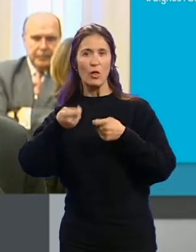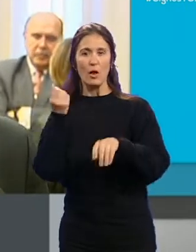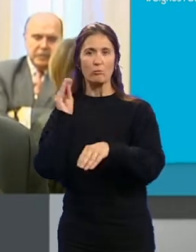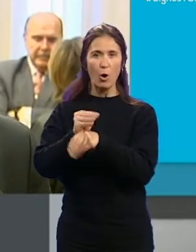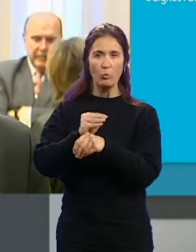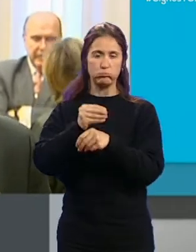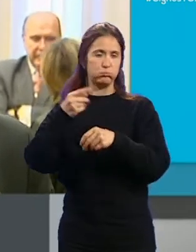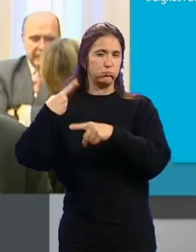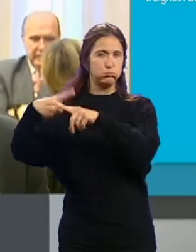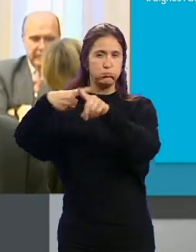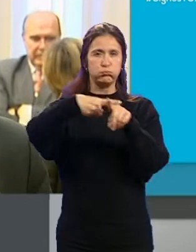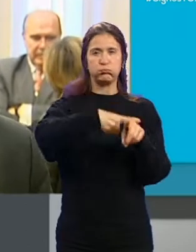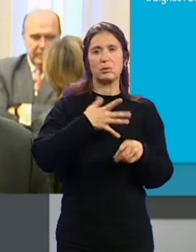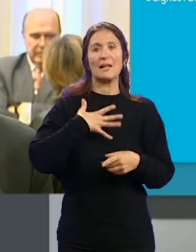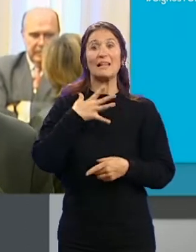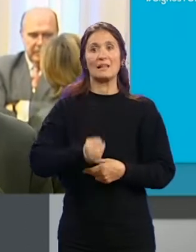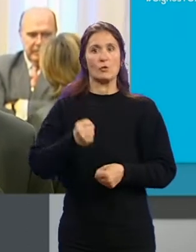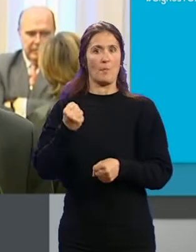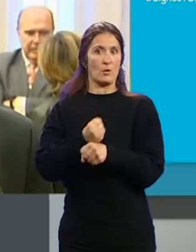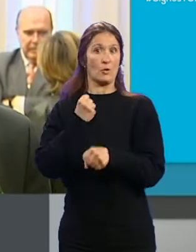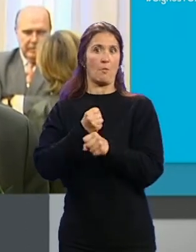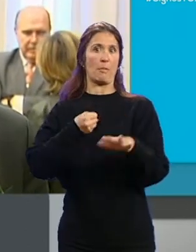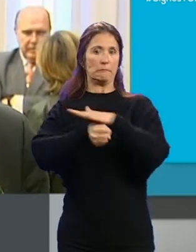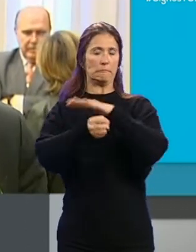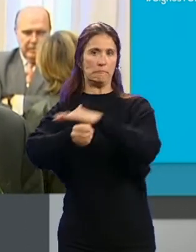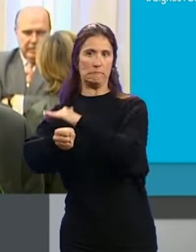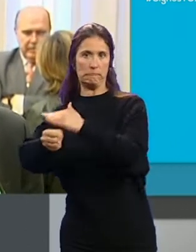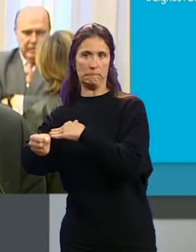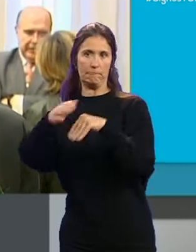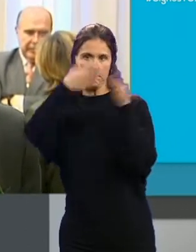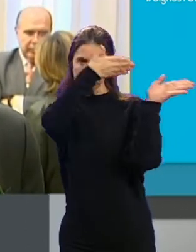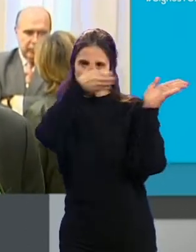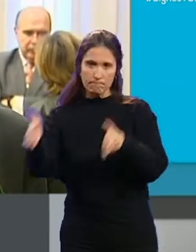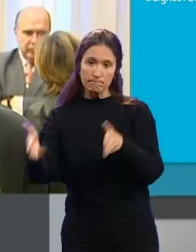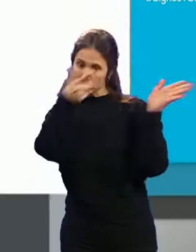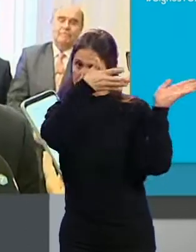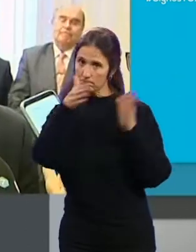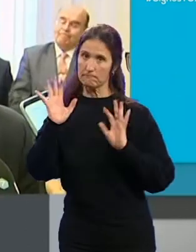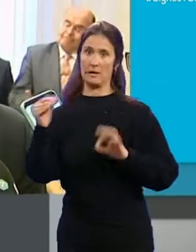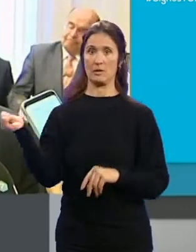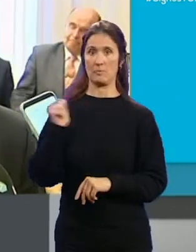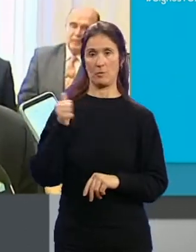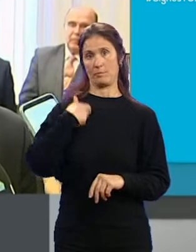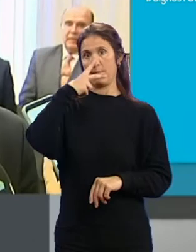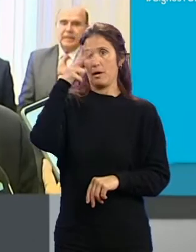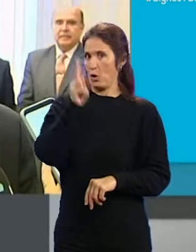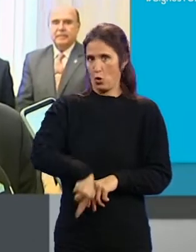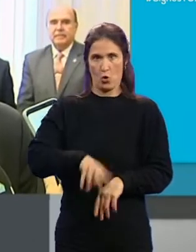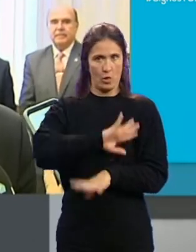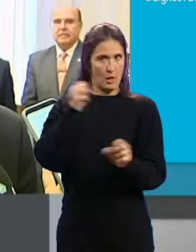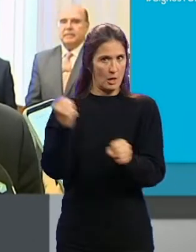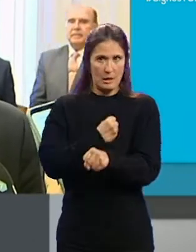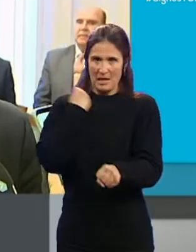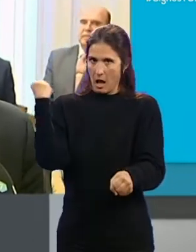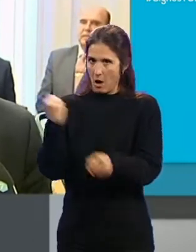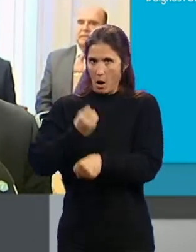de cientos de trabajadores municipales... ...que durante esos días están dedicados a la Semana Santa. Reconocer el magnífico trabajo que hacen las